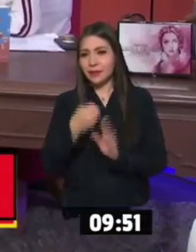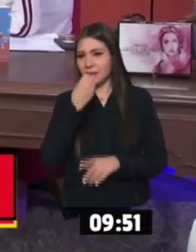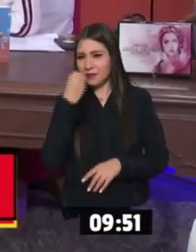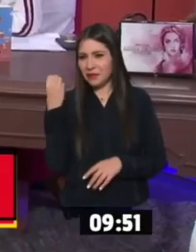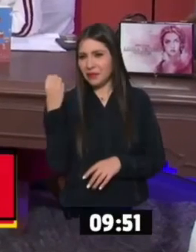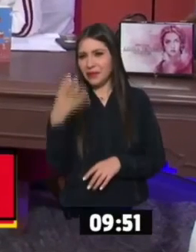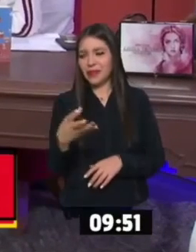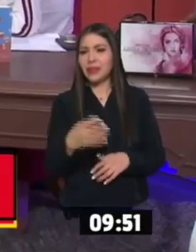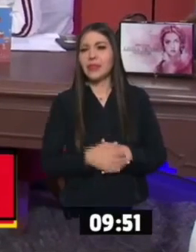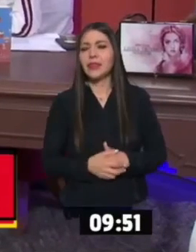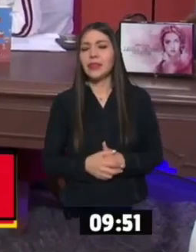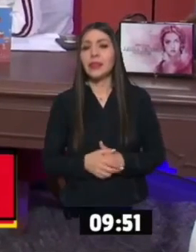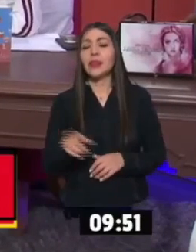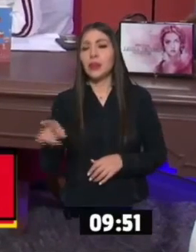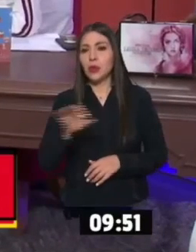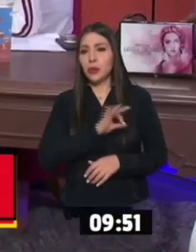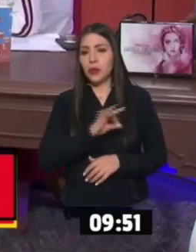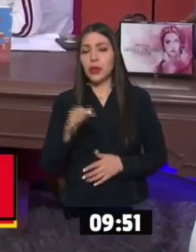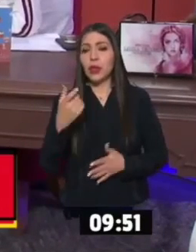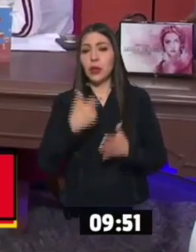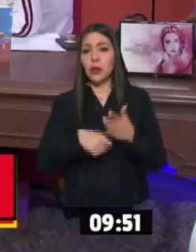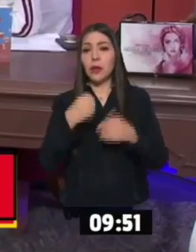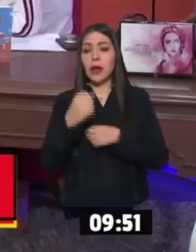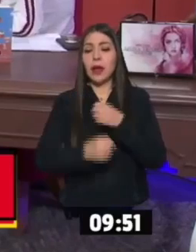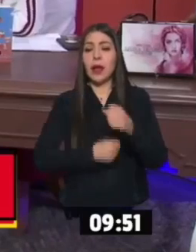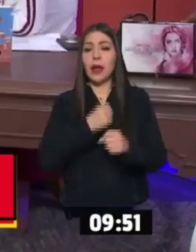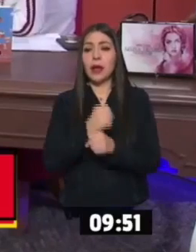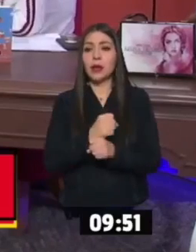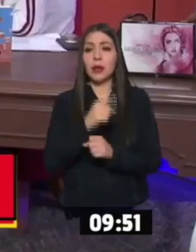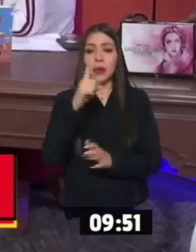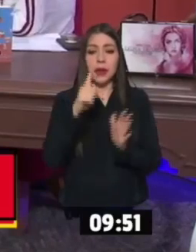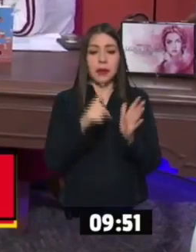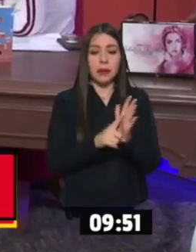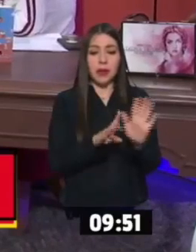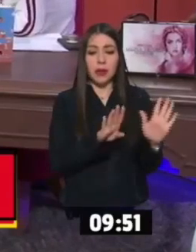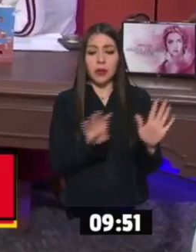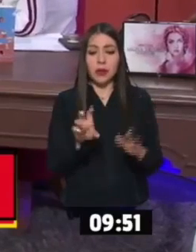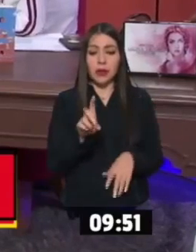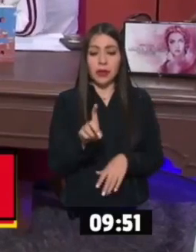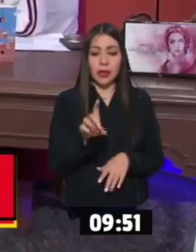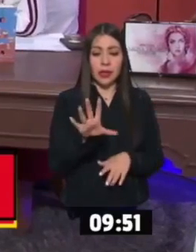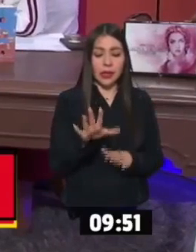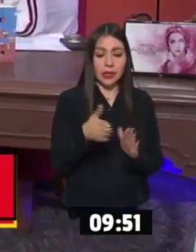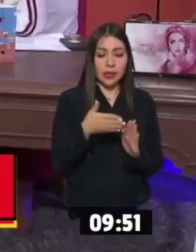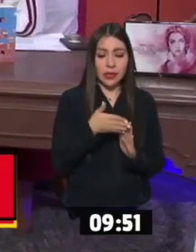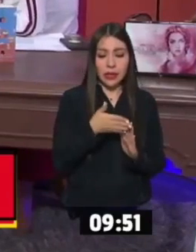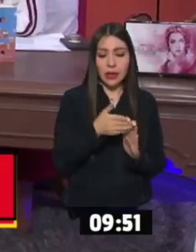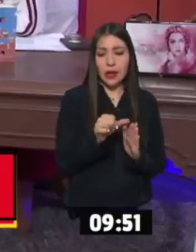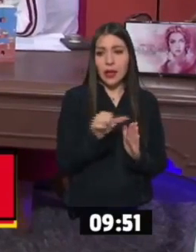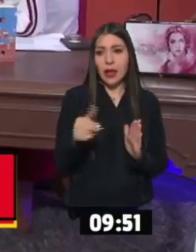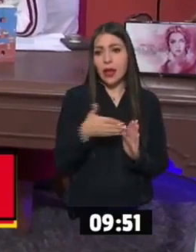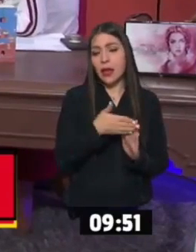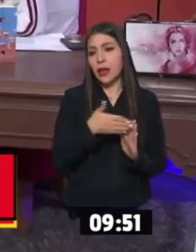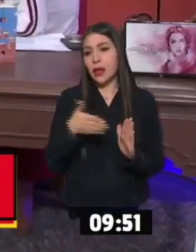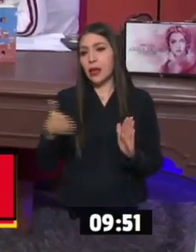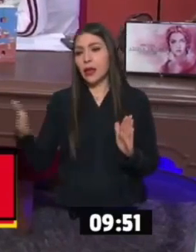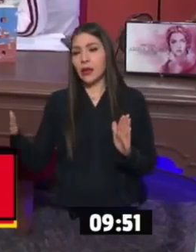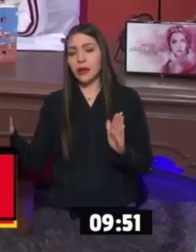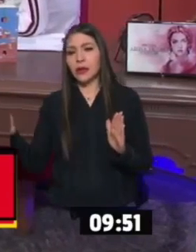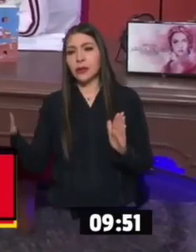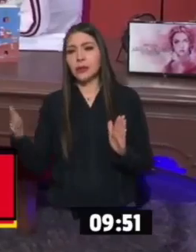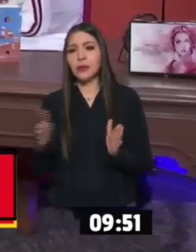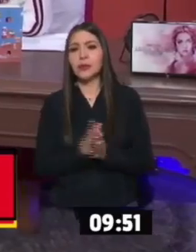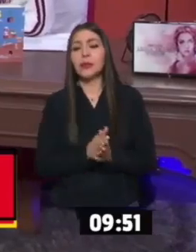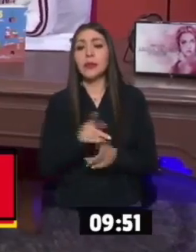almanaques. Los almanaques. Podemos conseguir del 35, o sea, mi mamá ya entró, fíjate. Hasta el Yo no, lo hicimos desde el